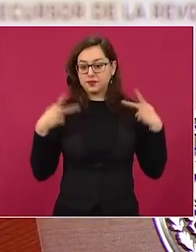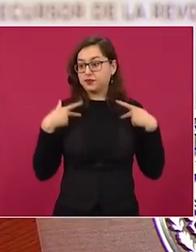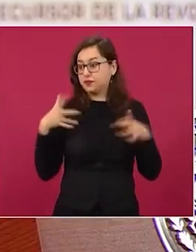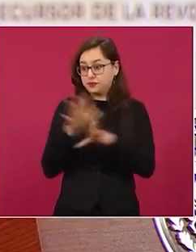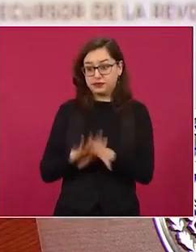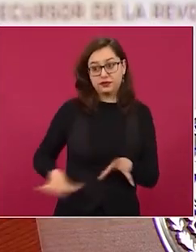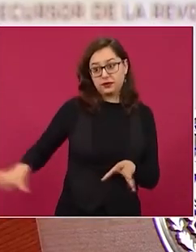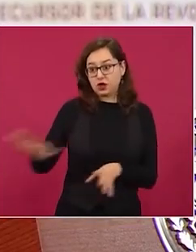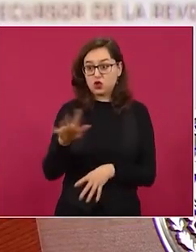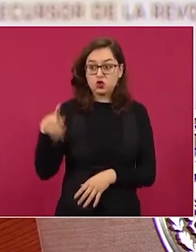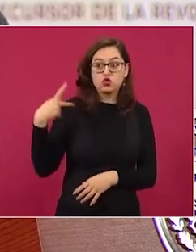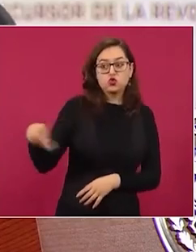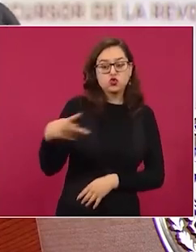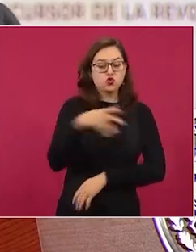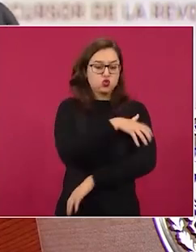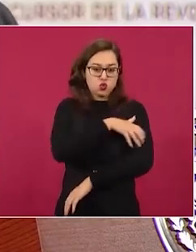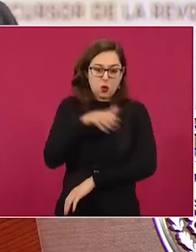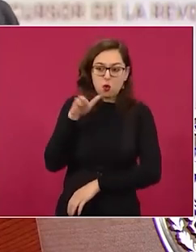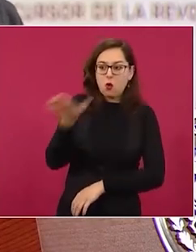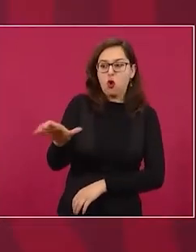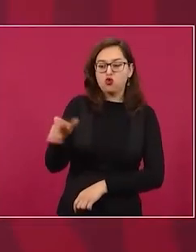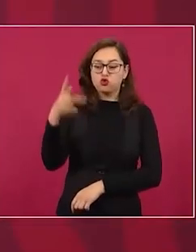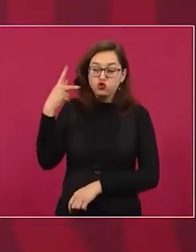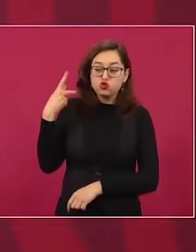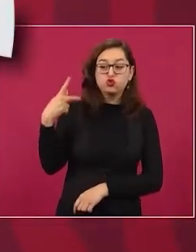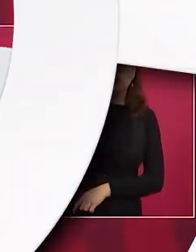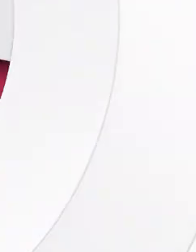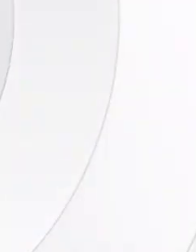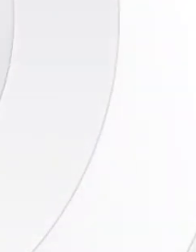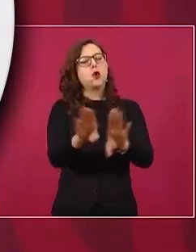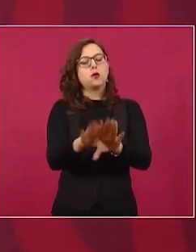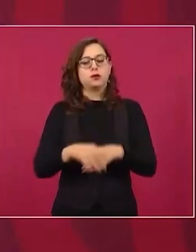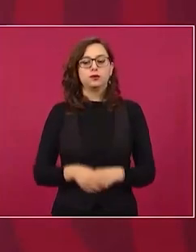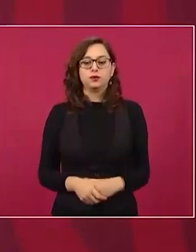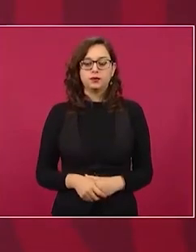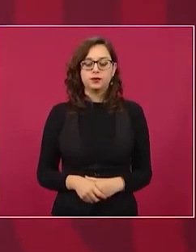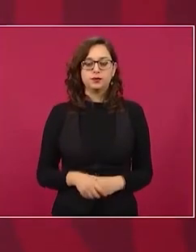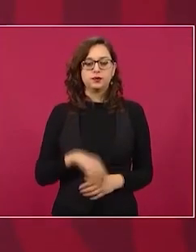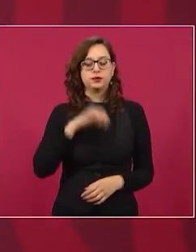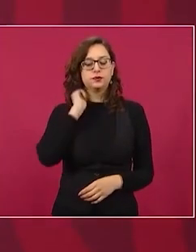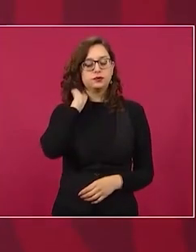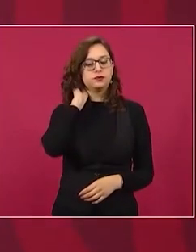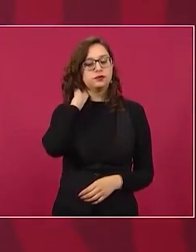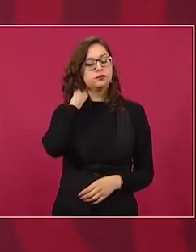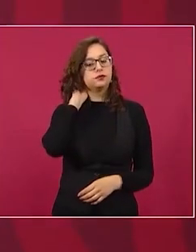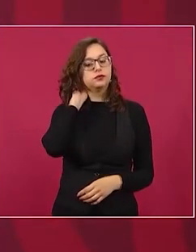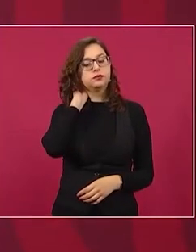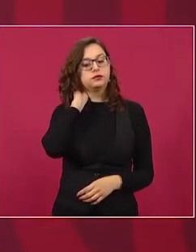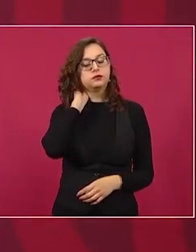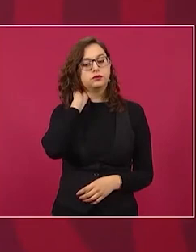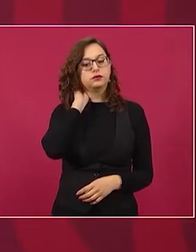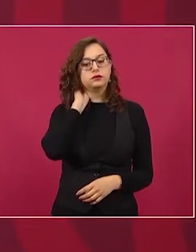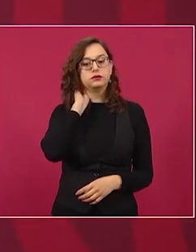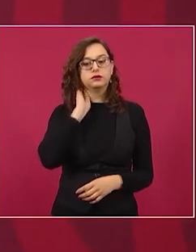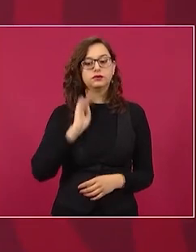el poder lo tiene el pueblo. No van a haber muchas